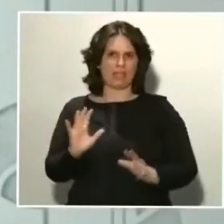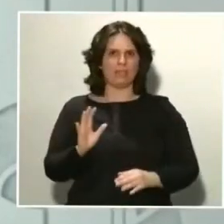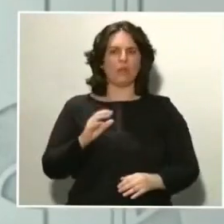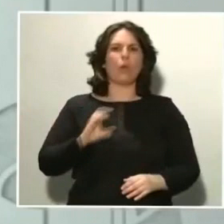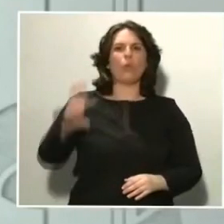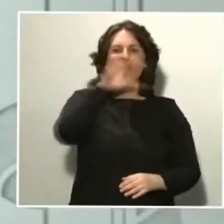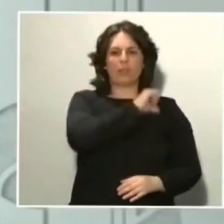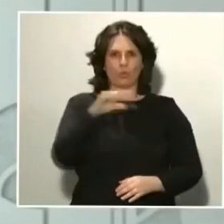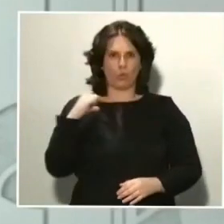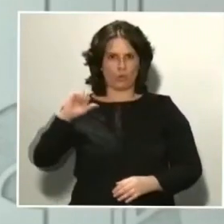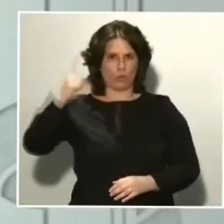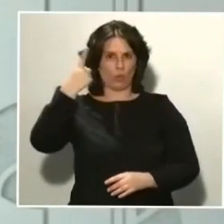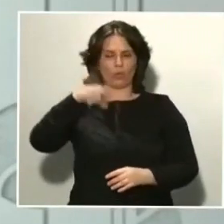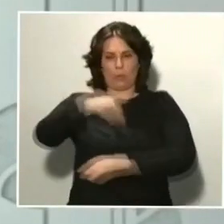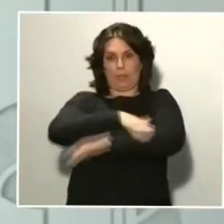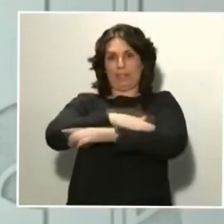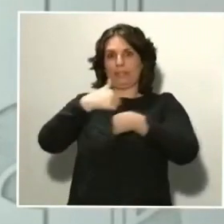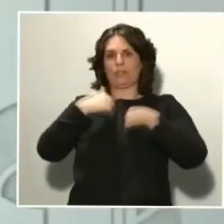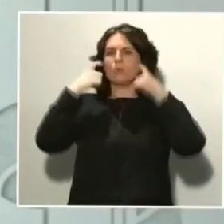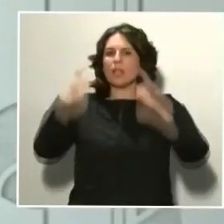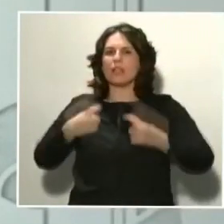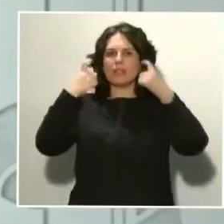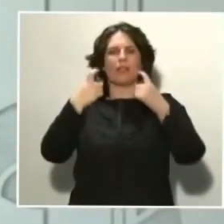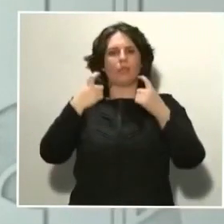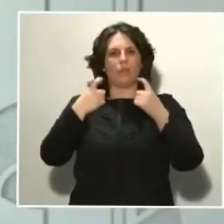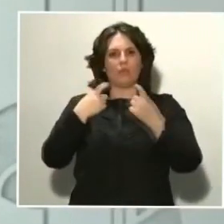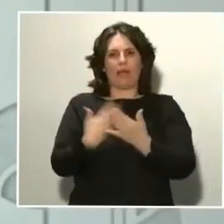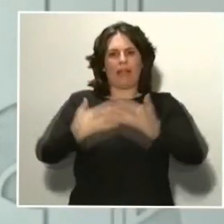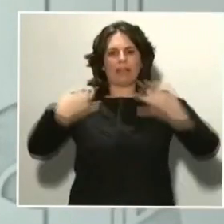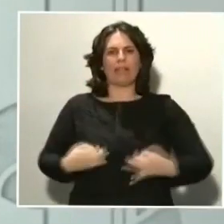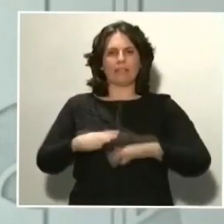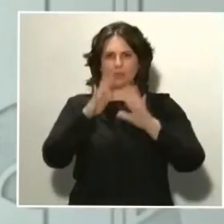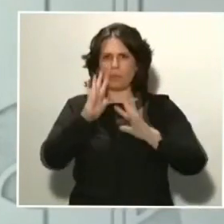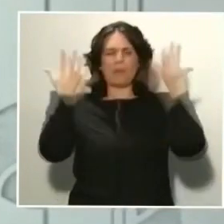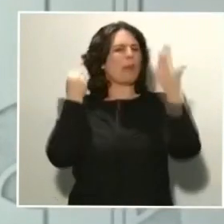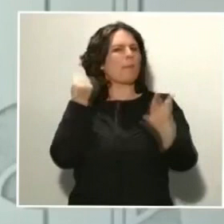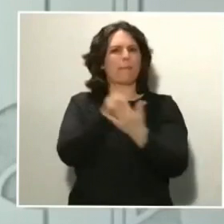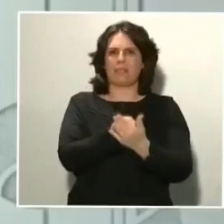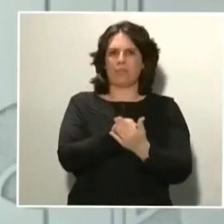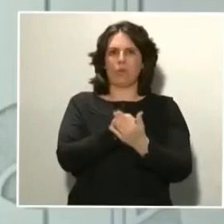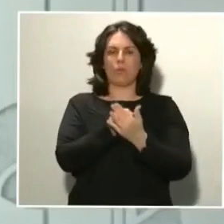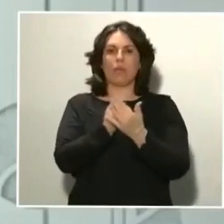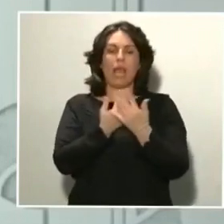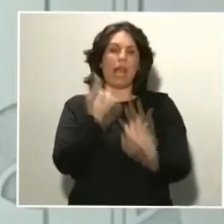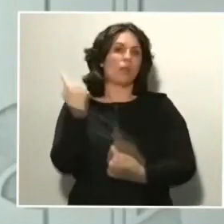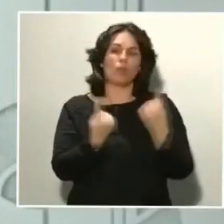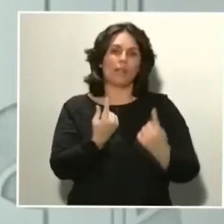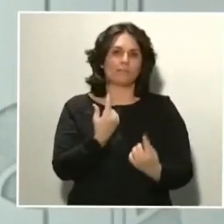Ministerio, tratar de dar las mayores garantías de supervivencia, pero hay algunas que no se pueden garantizar.